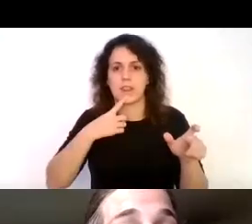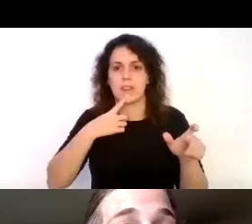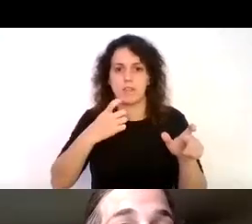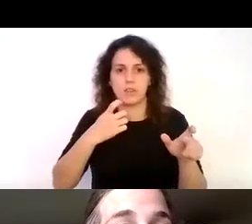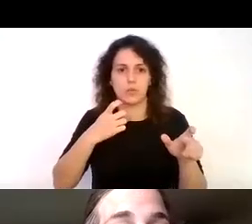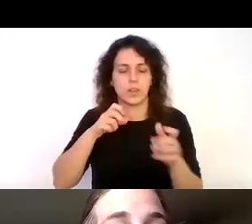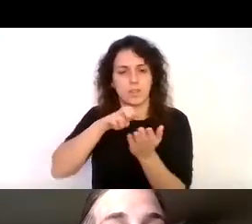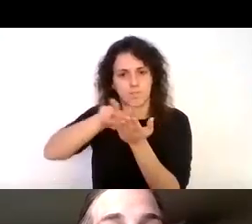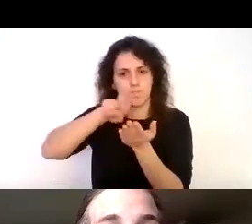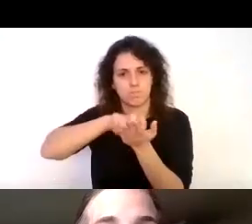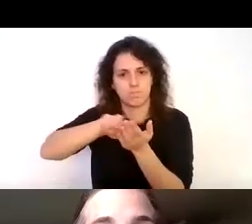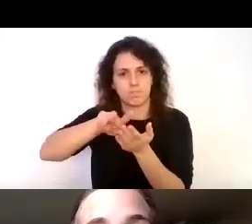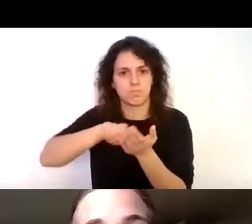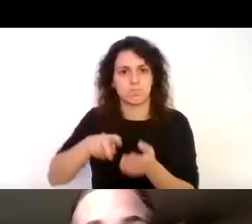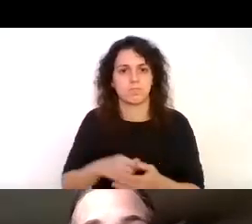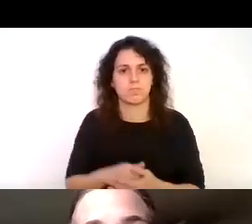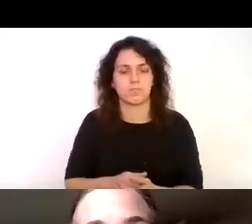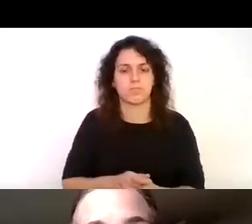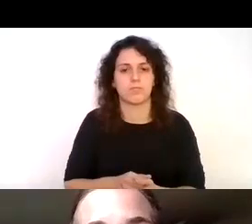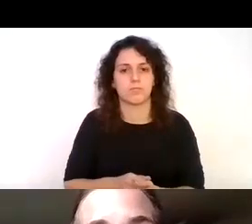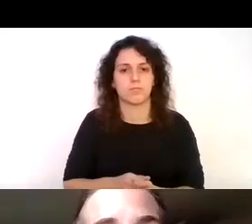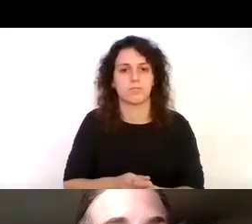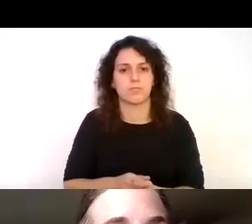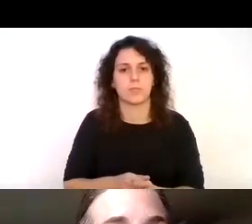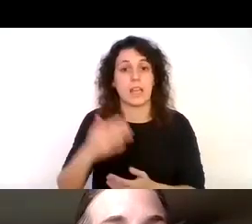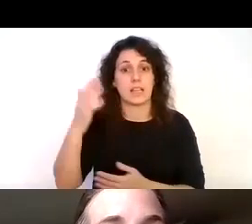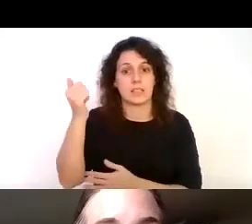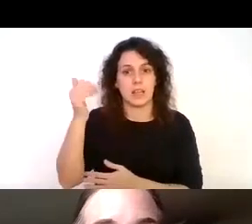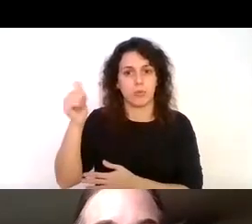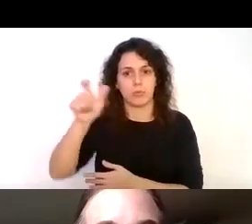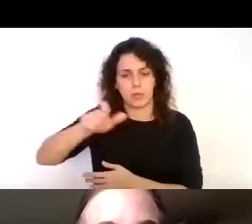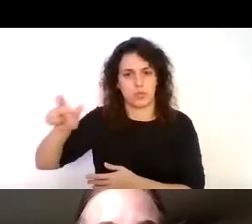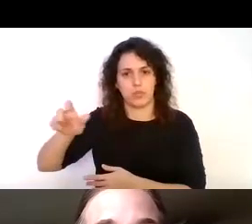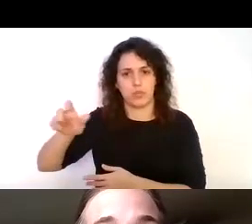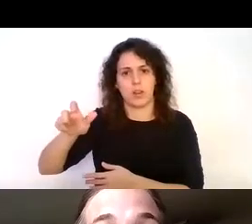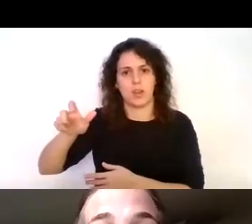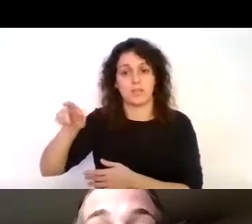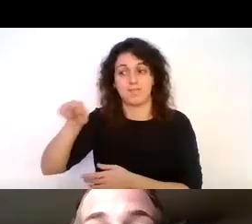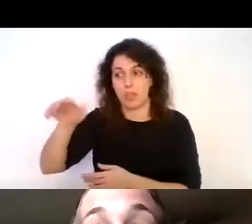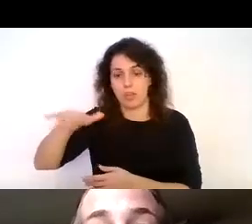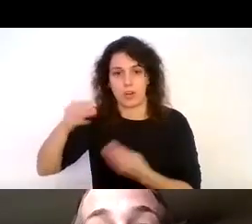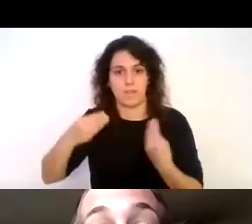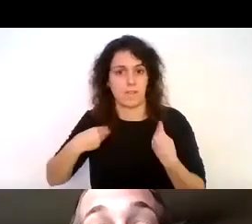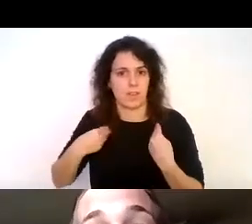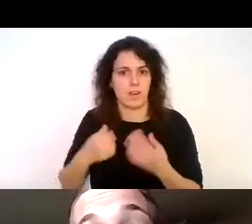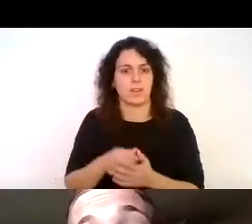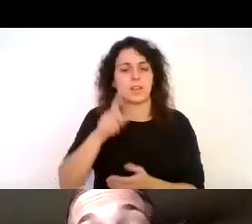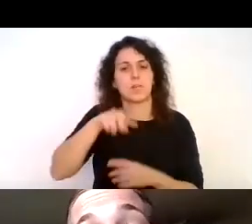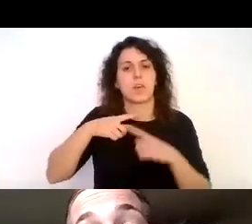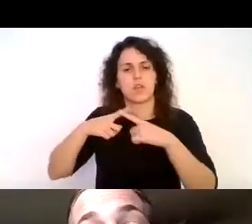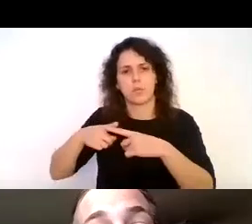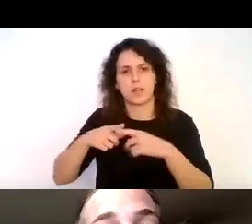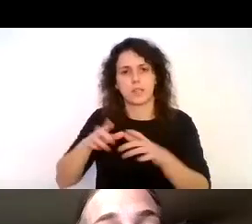caminar los saludos lugareños entonces compartir con la comunidad